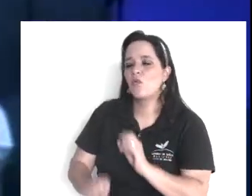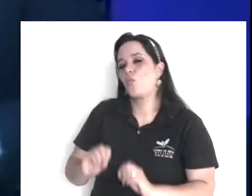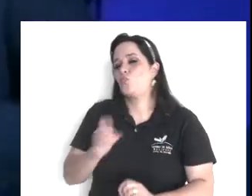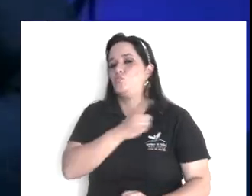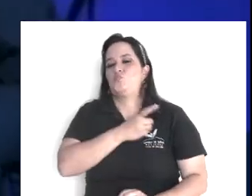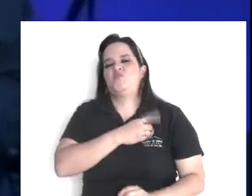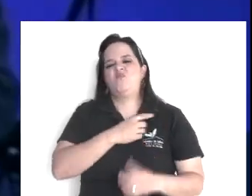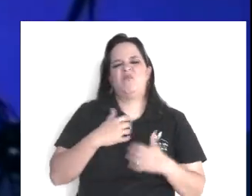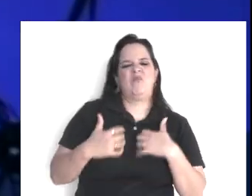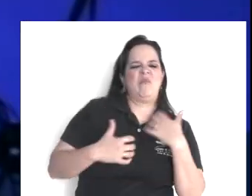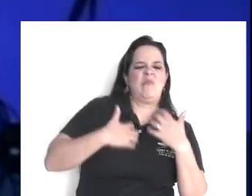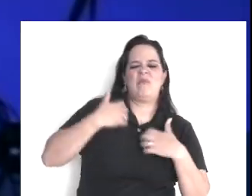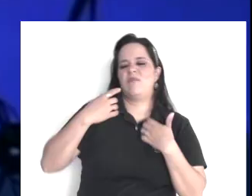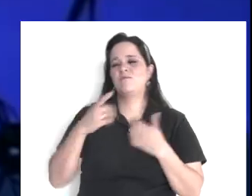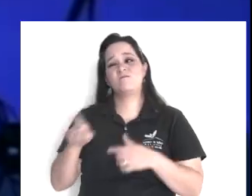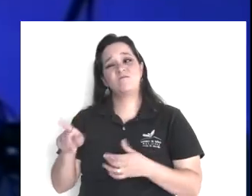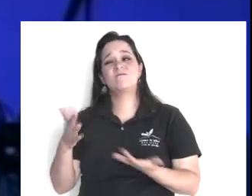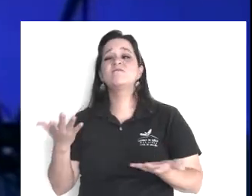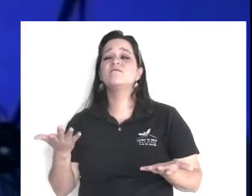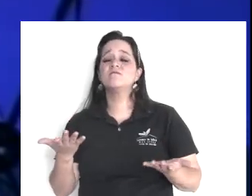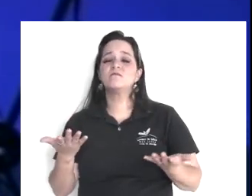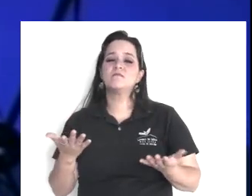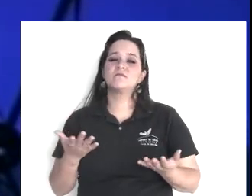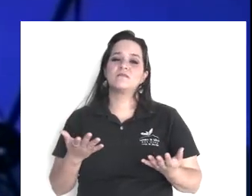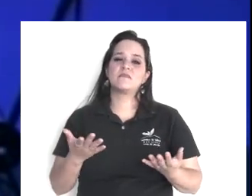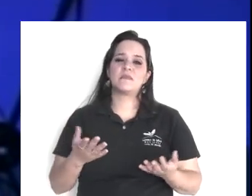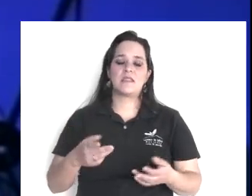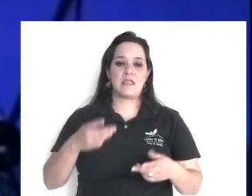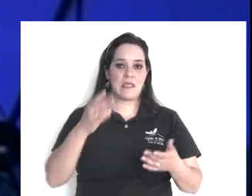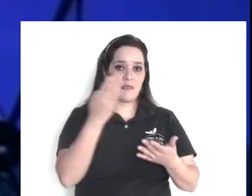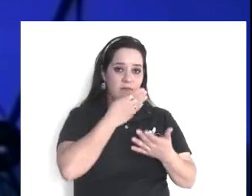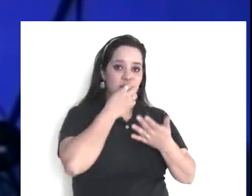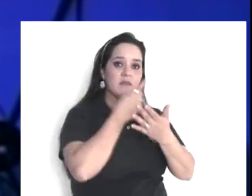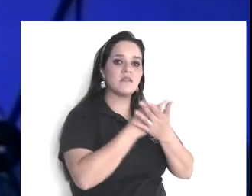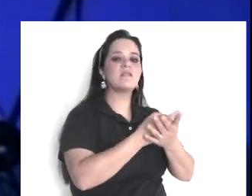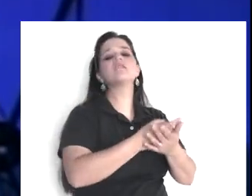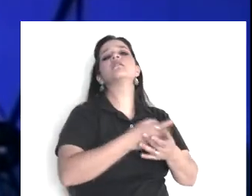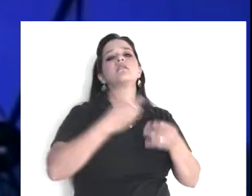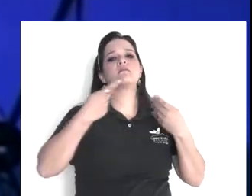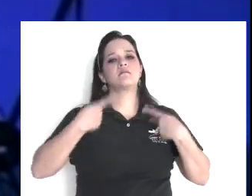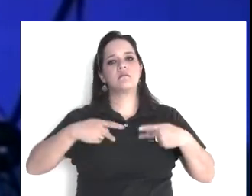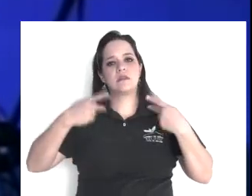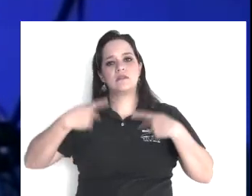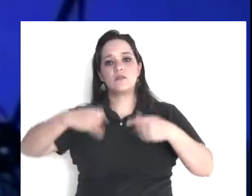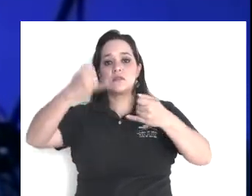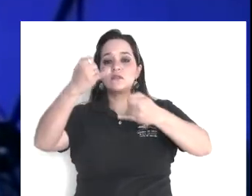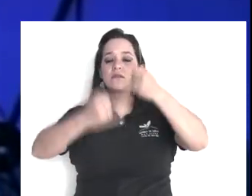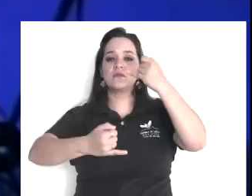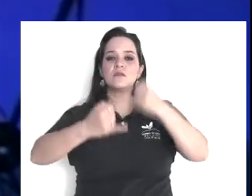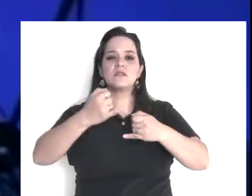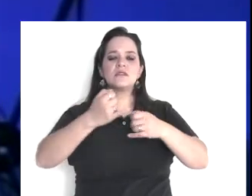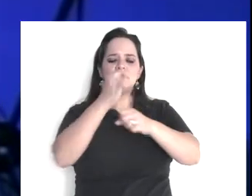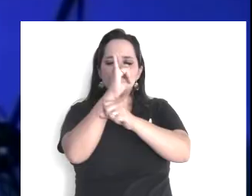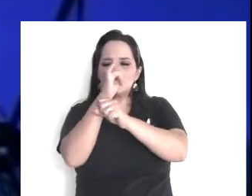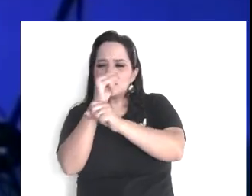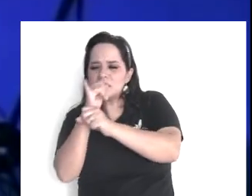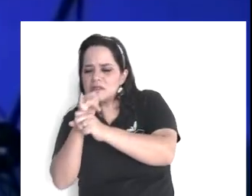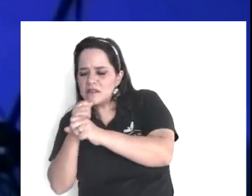sigue hablando aquí, los jueces, inquirirán bien, y si aquel testigo, escuchen, resultare falso,